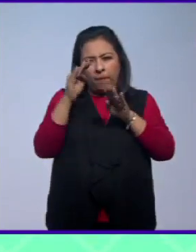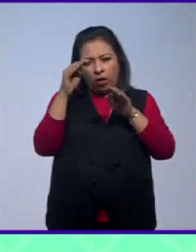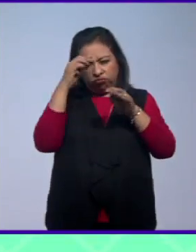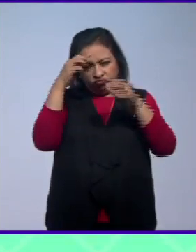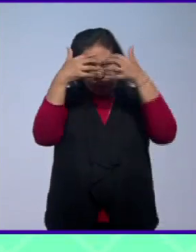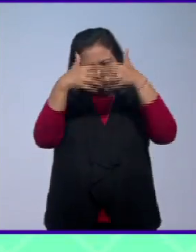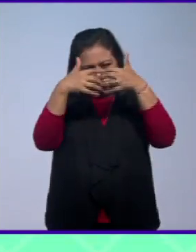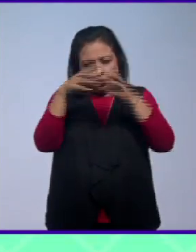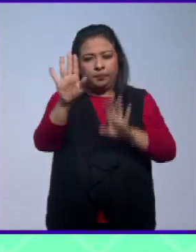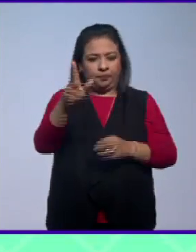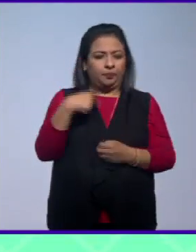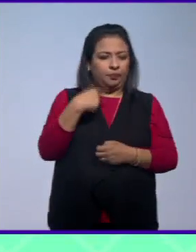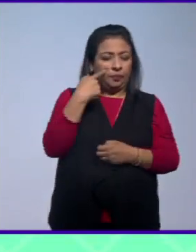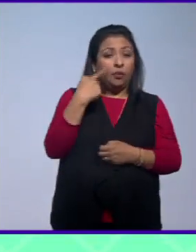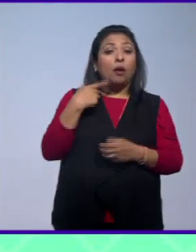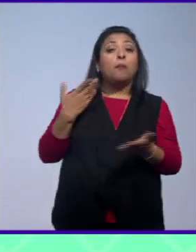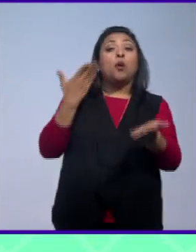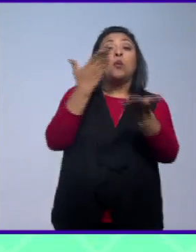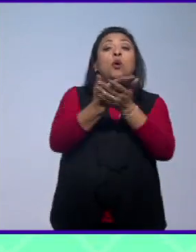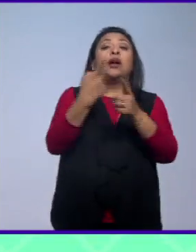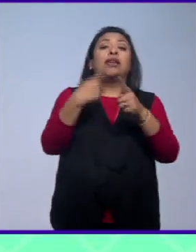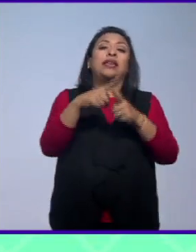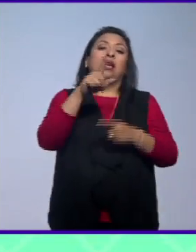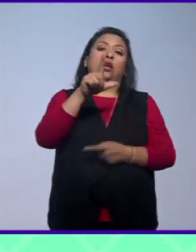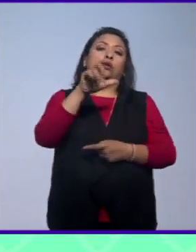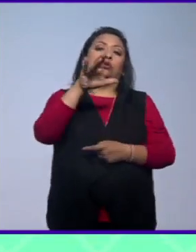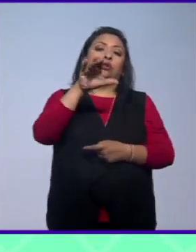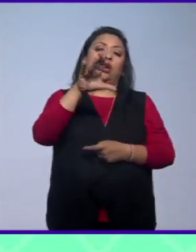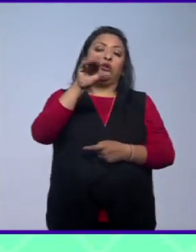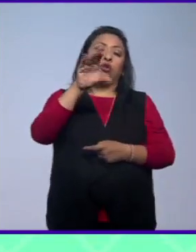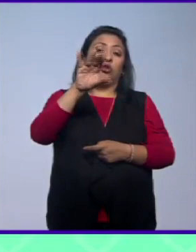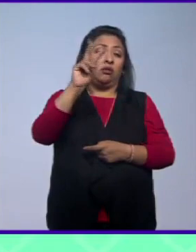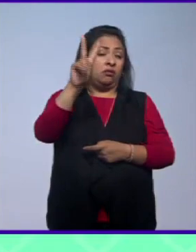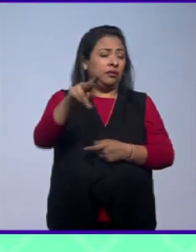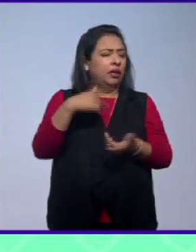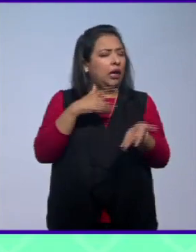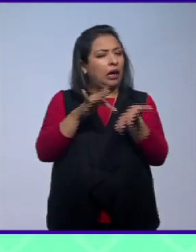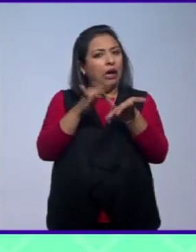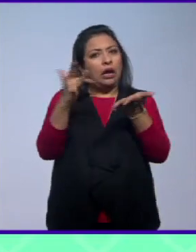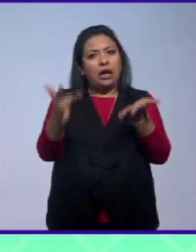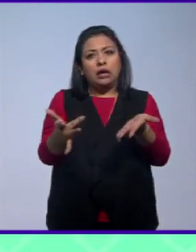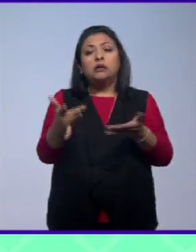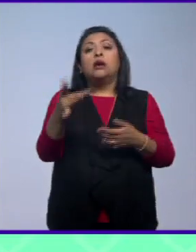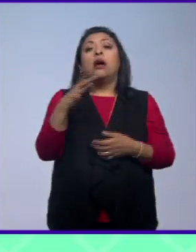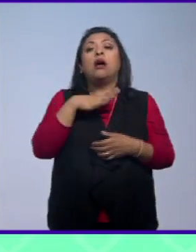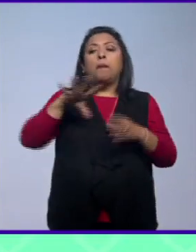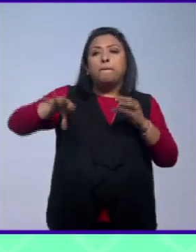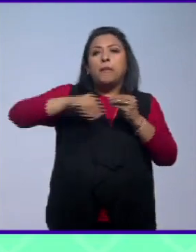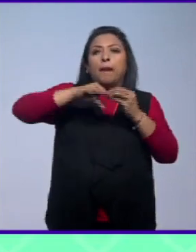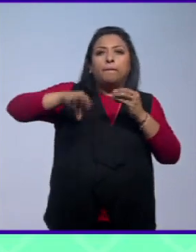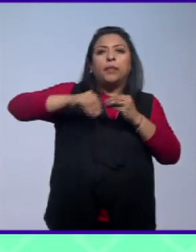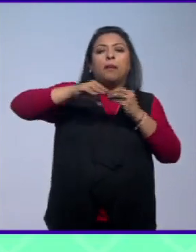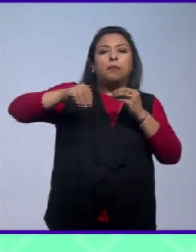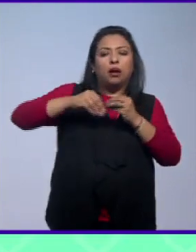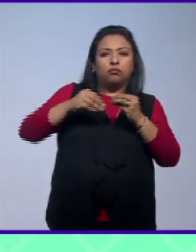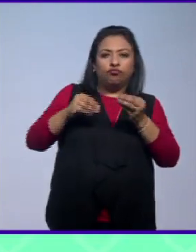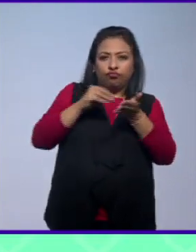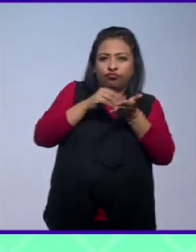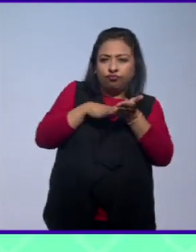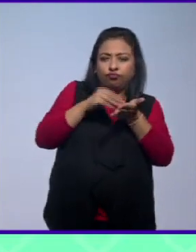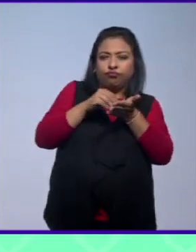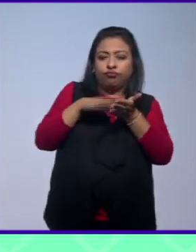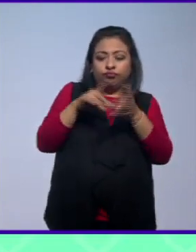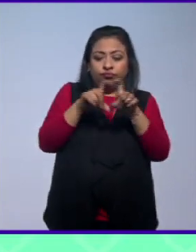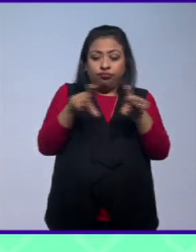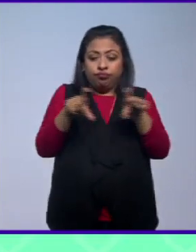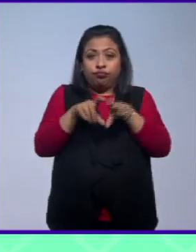una iniciativa de Luciano Concheiro que le agradezco mucho hacer una recopilación de los textos